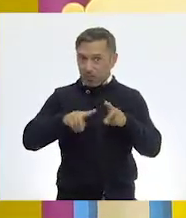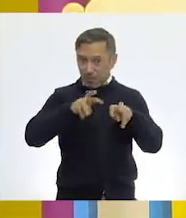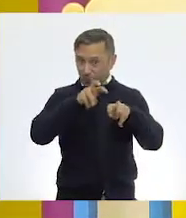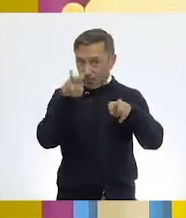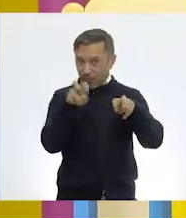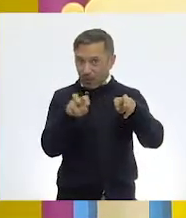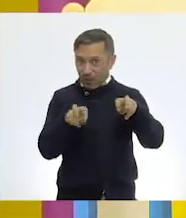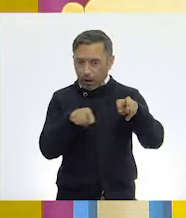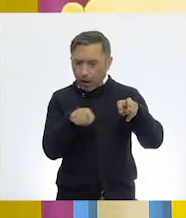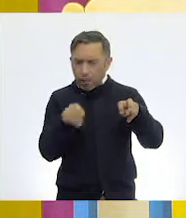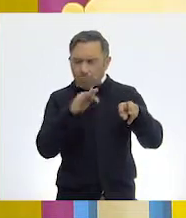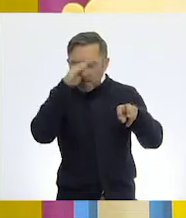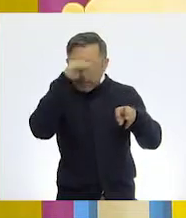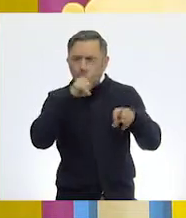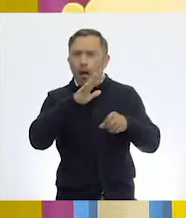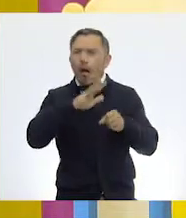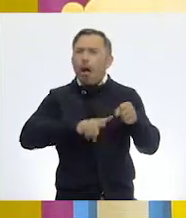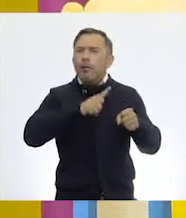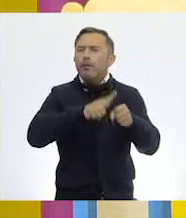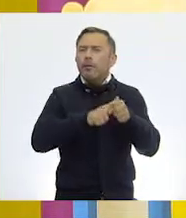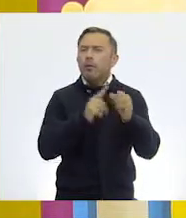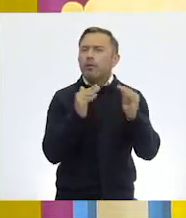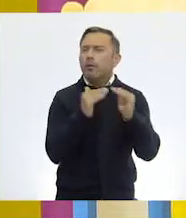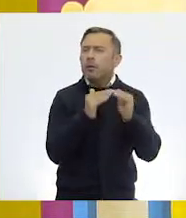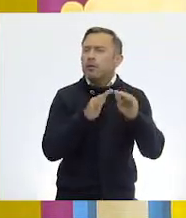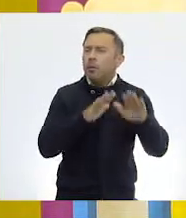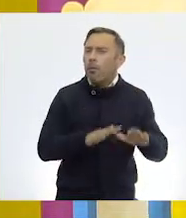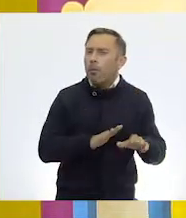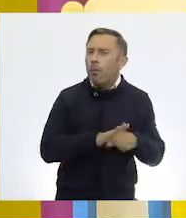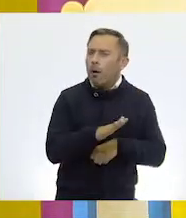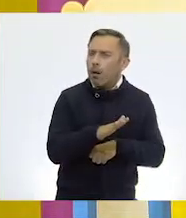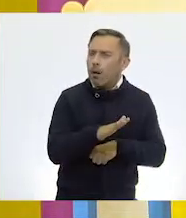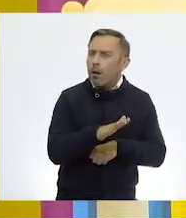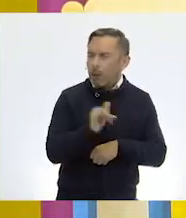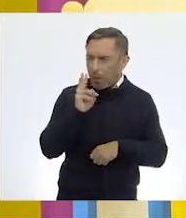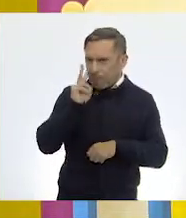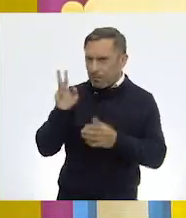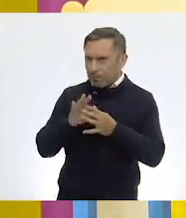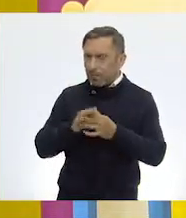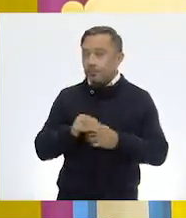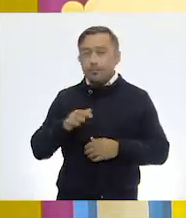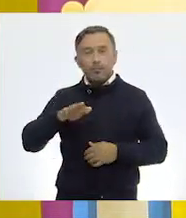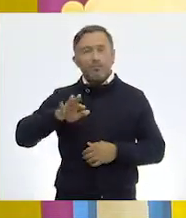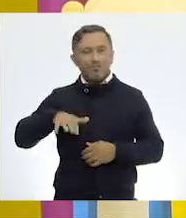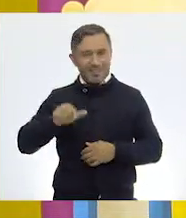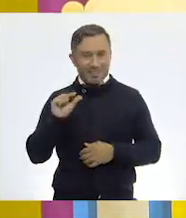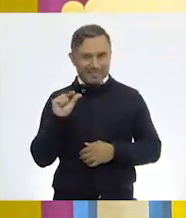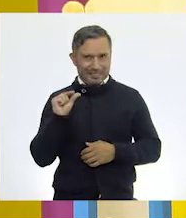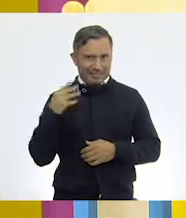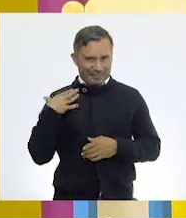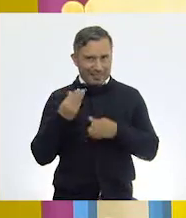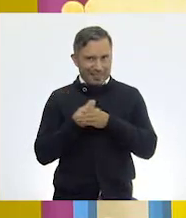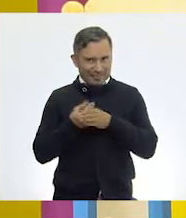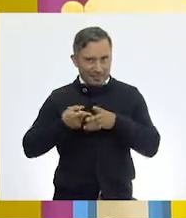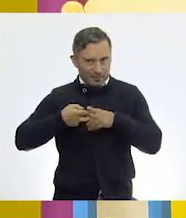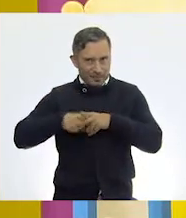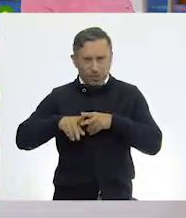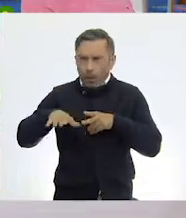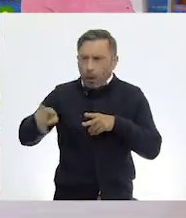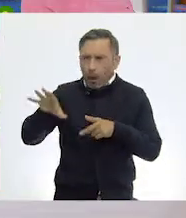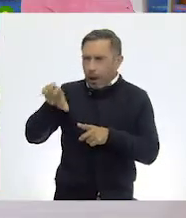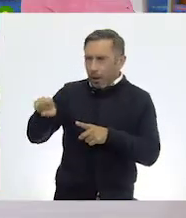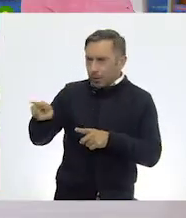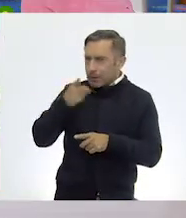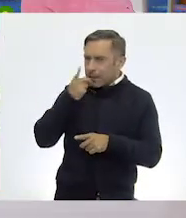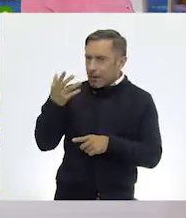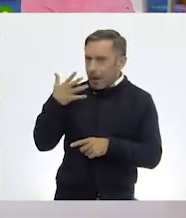ellos corresponden a animales domésticos? Y pues vamos a comentar. Tú mencionaste al principio en esta clase un gato. ¿Será